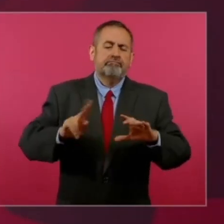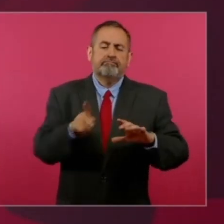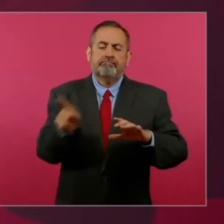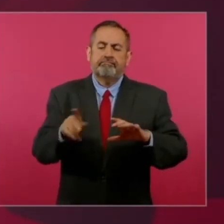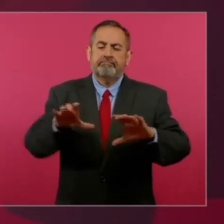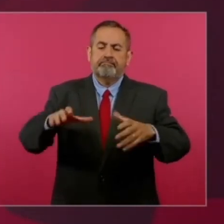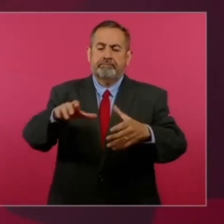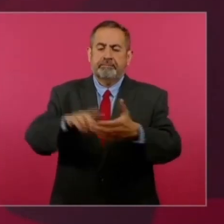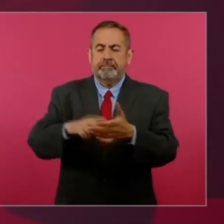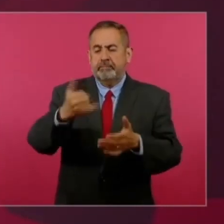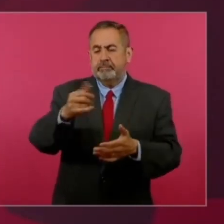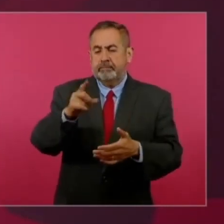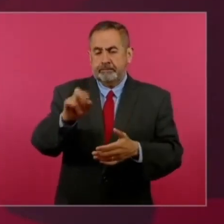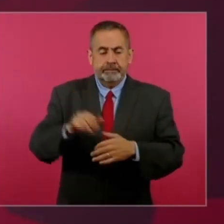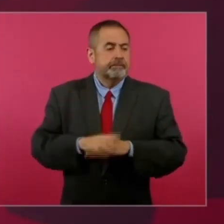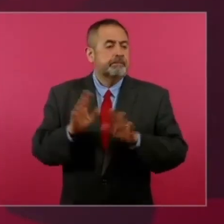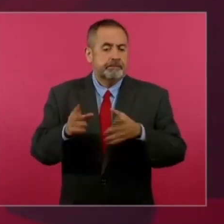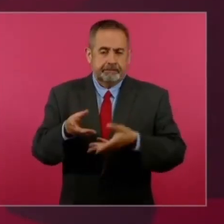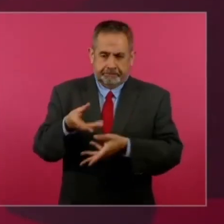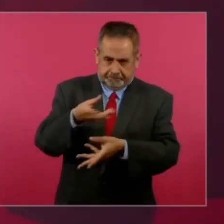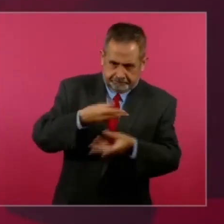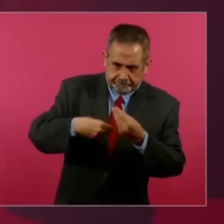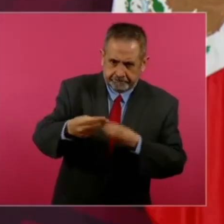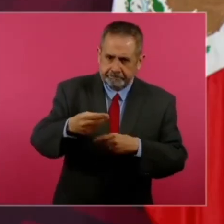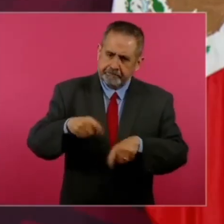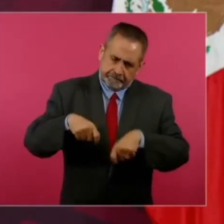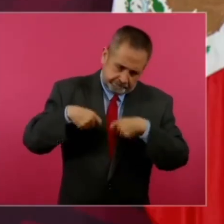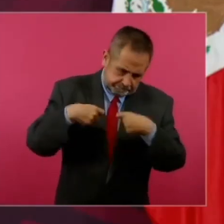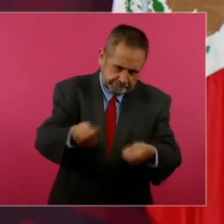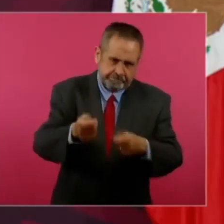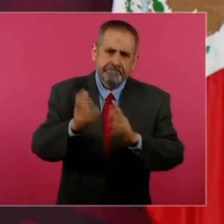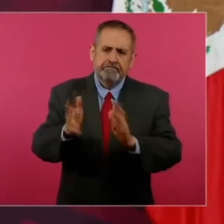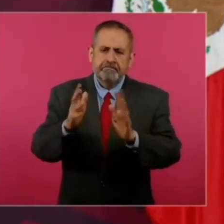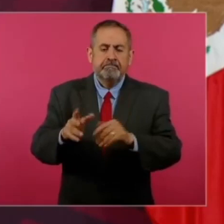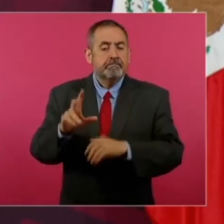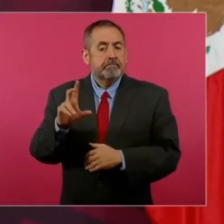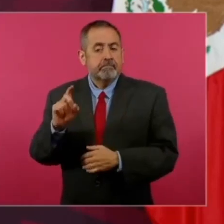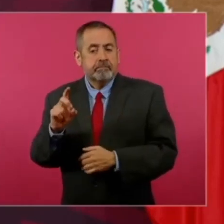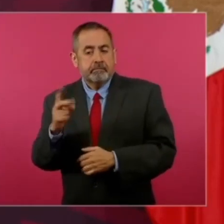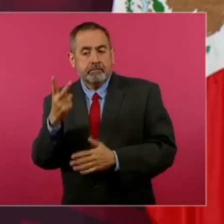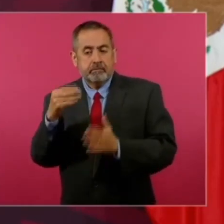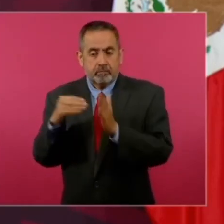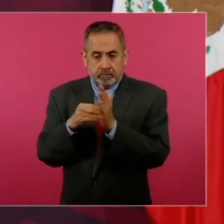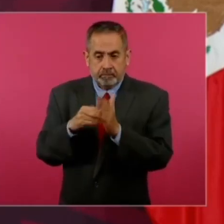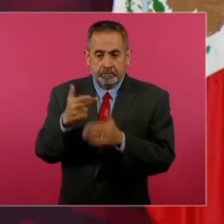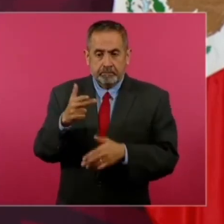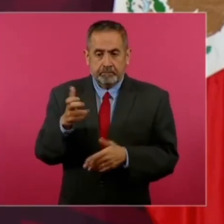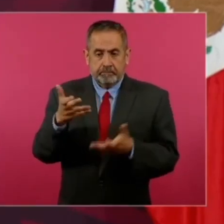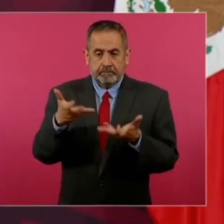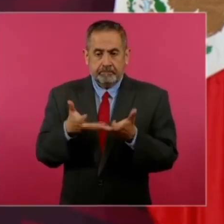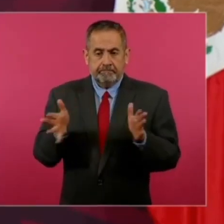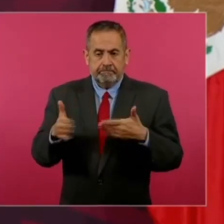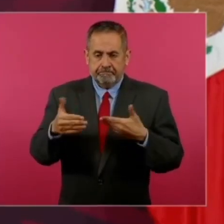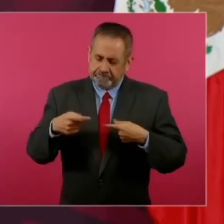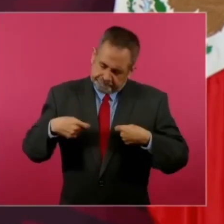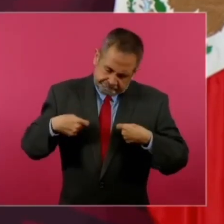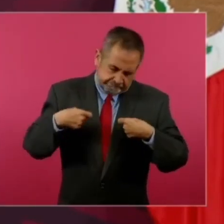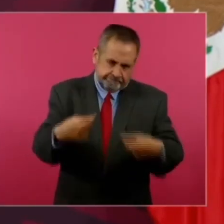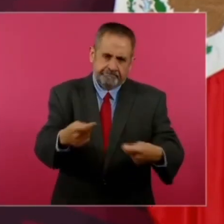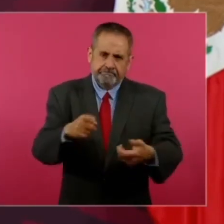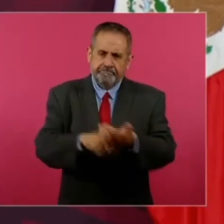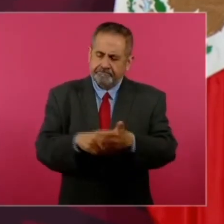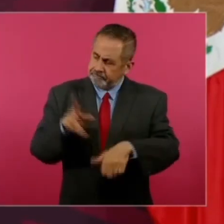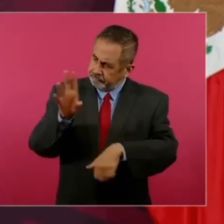ya les hemos restituido 32 mil hectáreas, entonces les